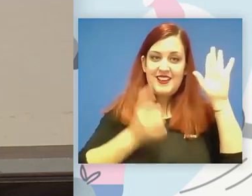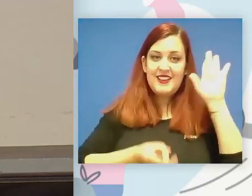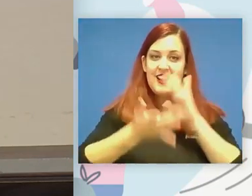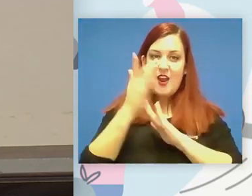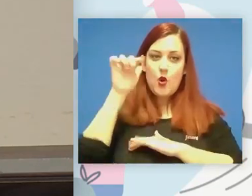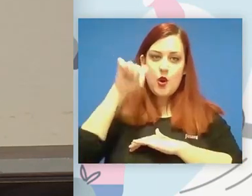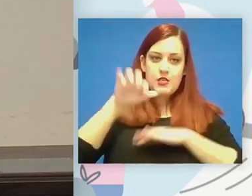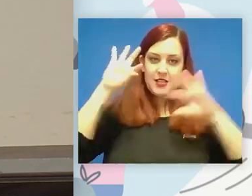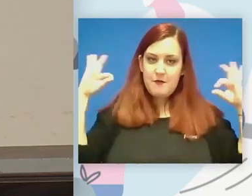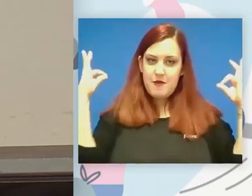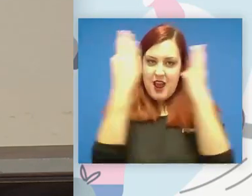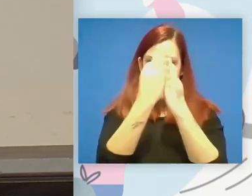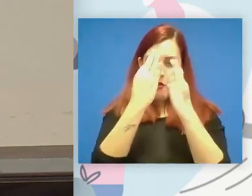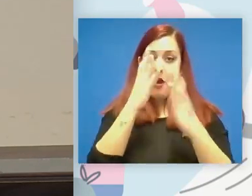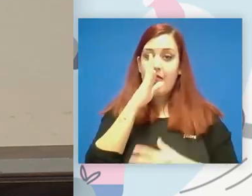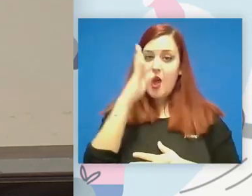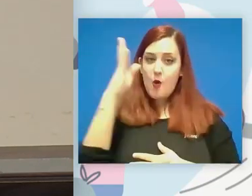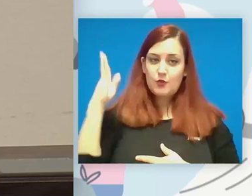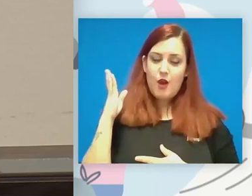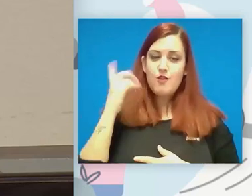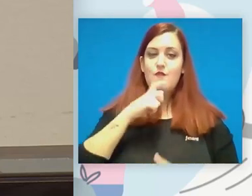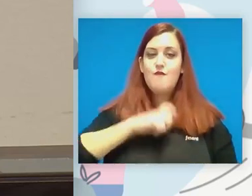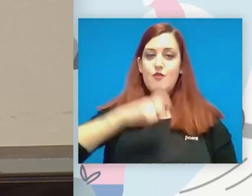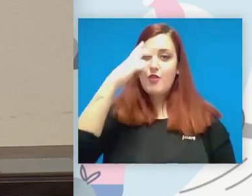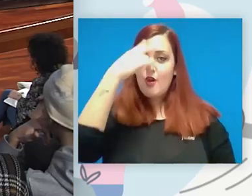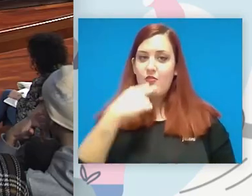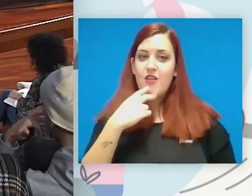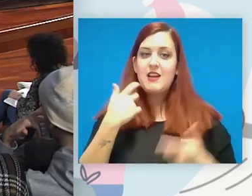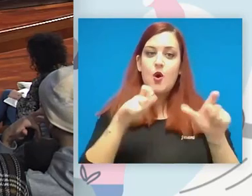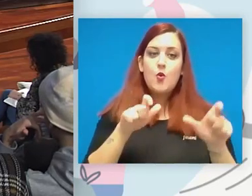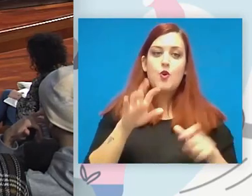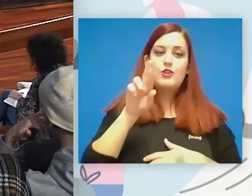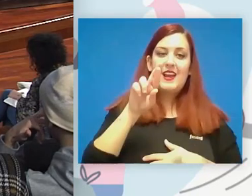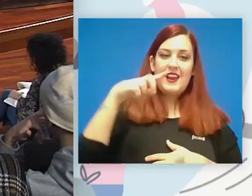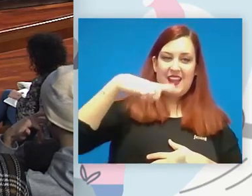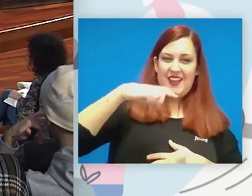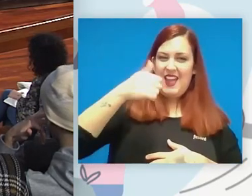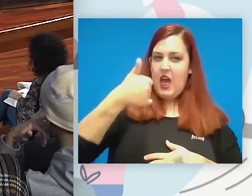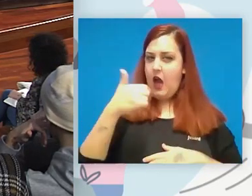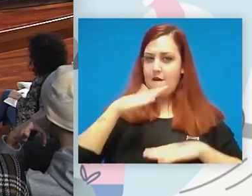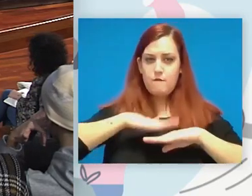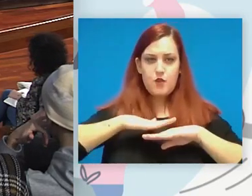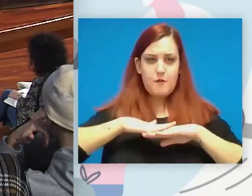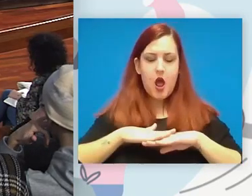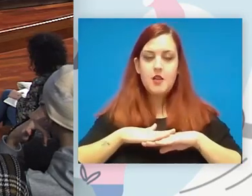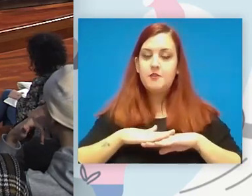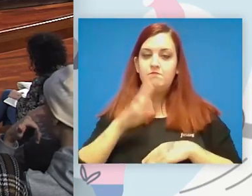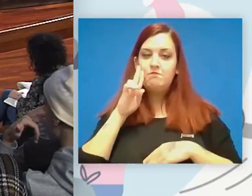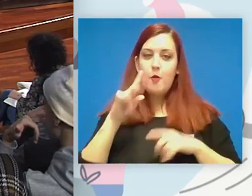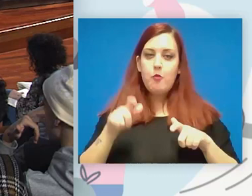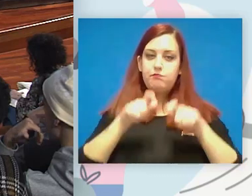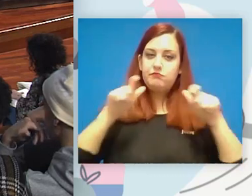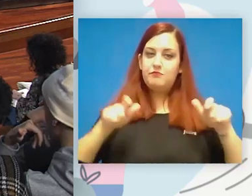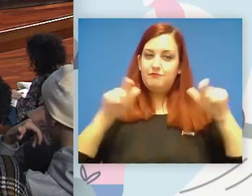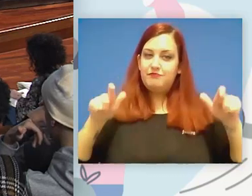inicios, Fundación 11, Seguros RGA fundamentalmente, que es un placer ver cómo va creciendo y ojalá